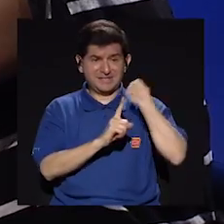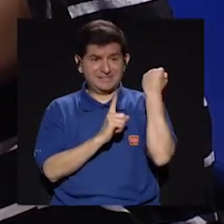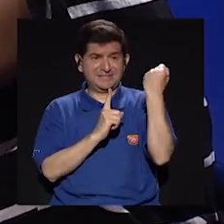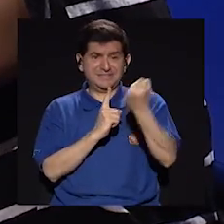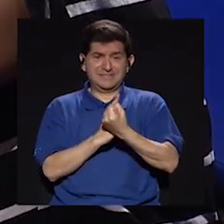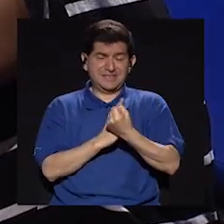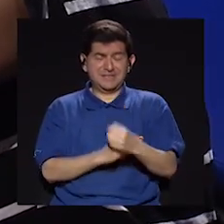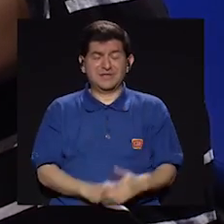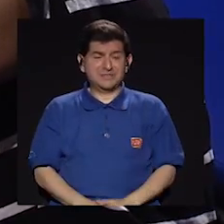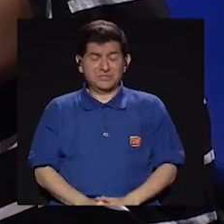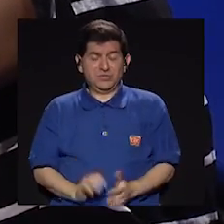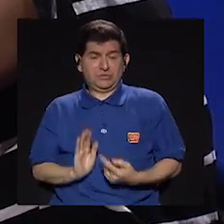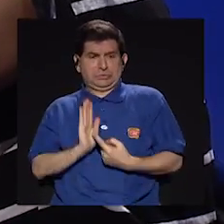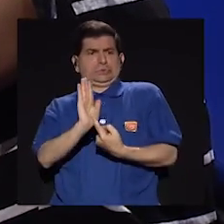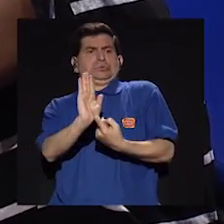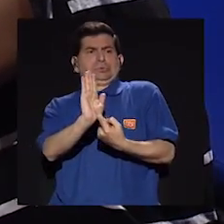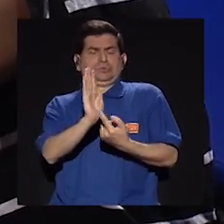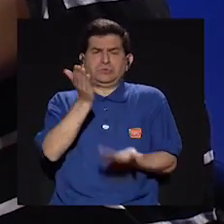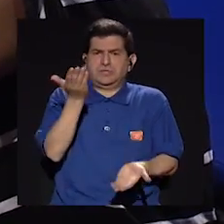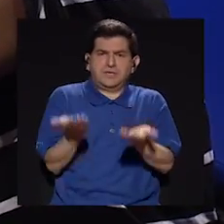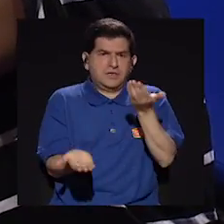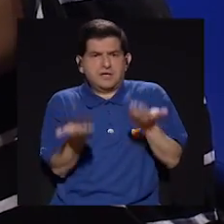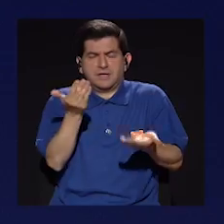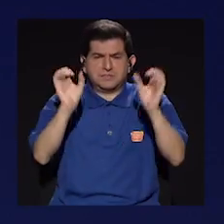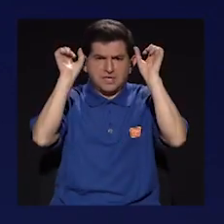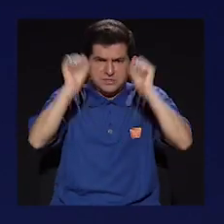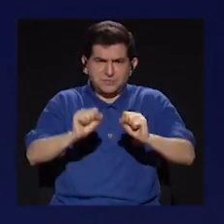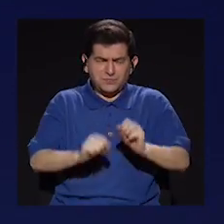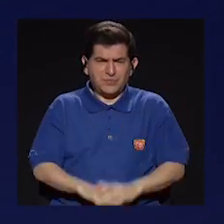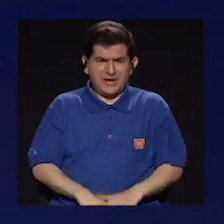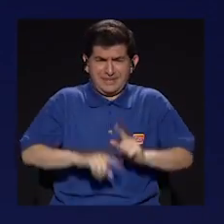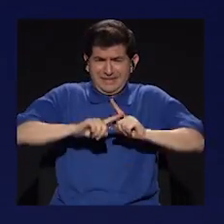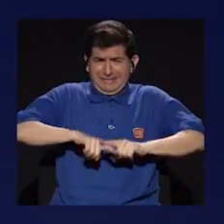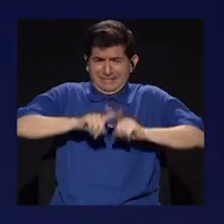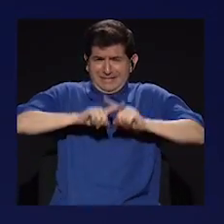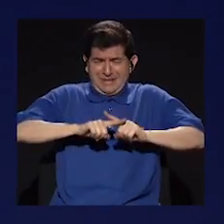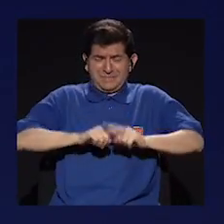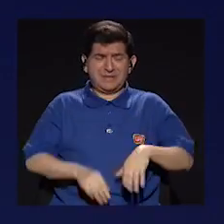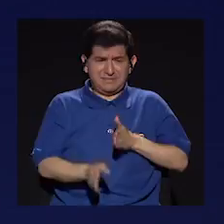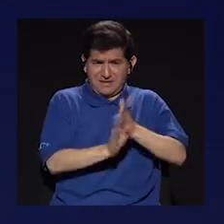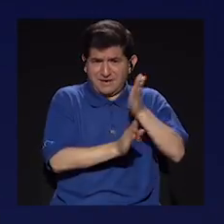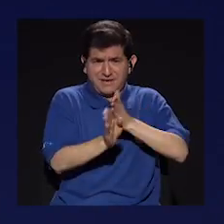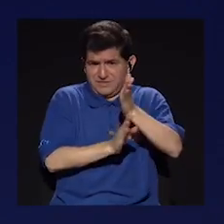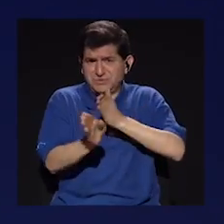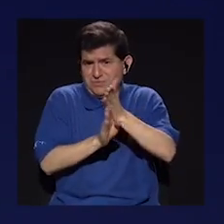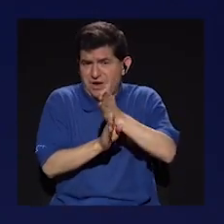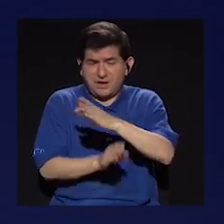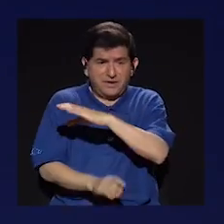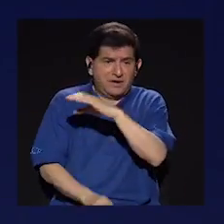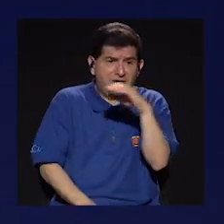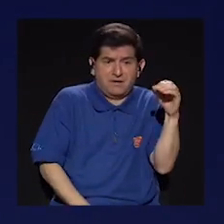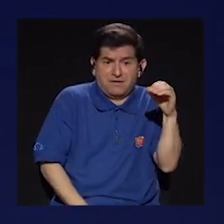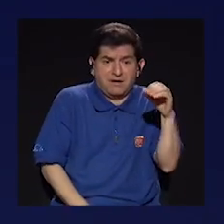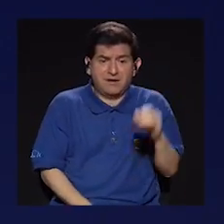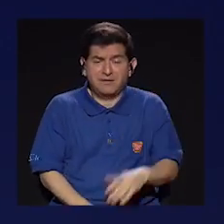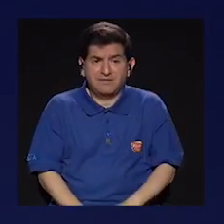lo van a poner en una posición muy expuesta y que de alguna manera pueden hasta condicionar muchas cosas de su carrera, ¿verdad?